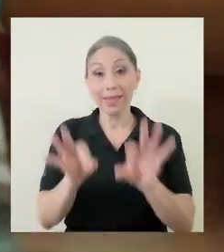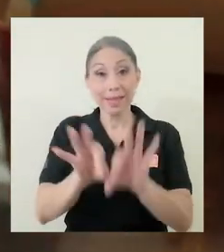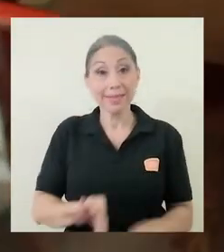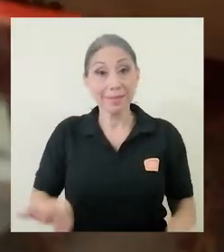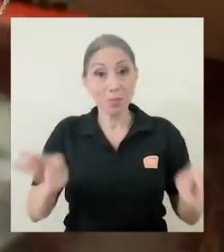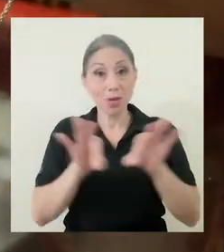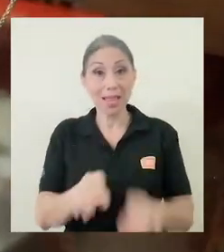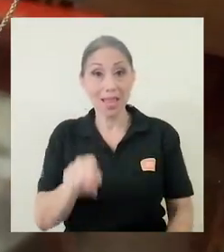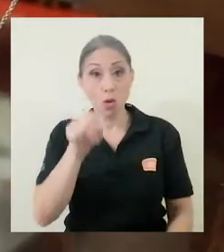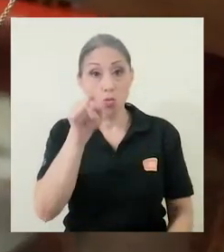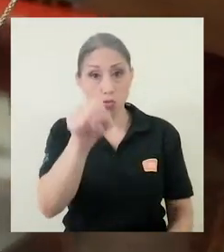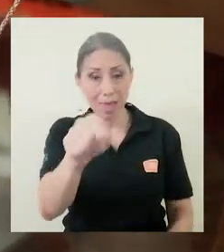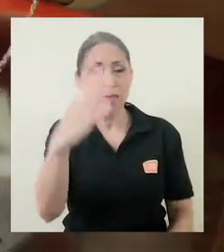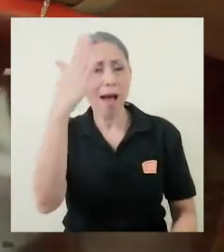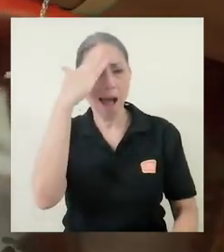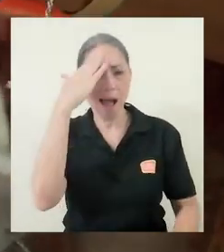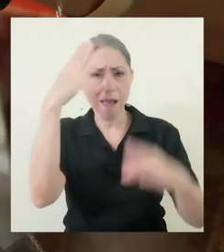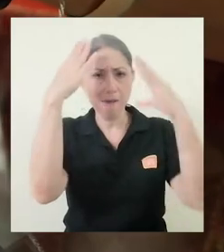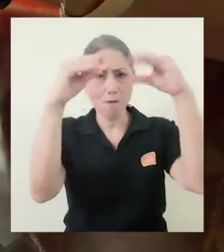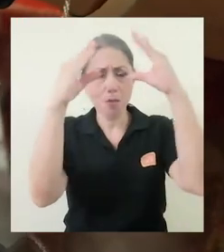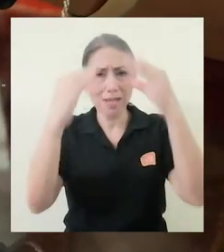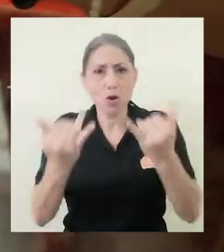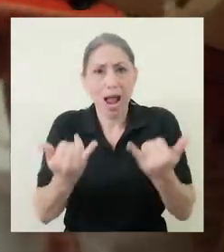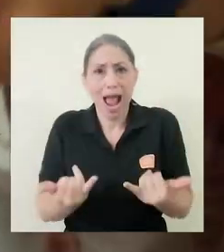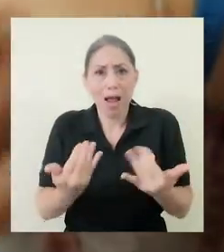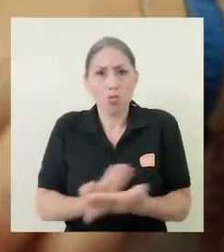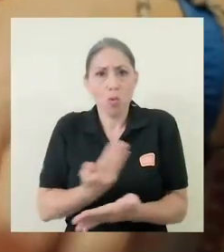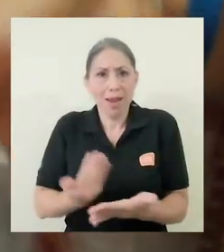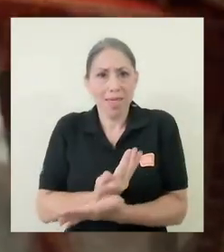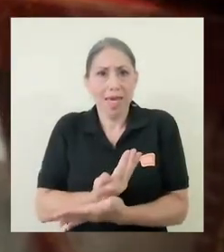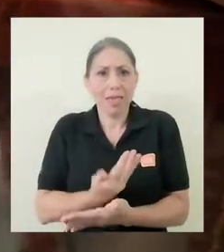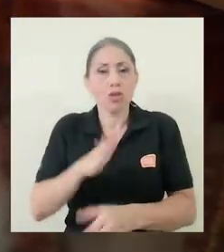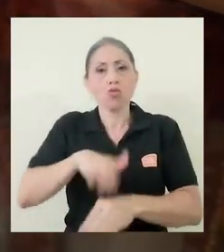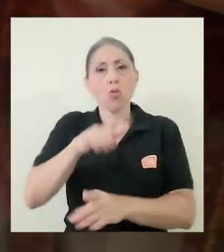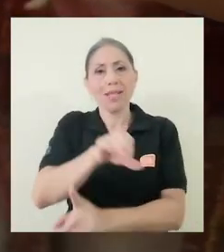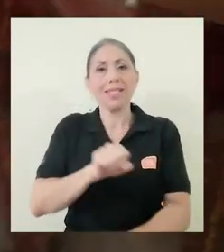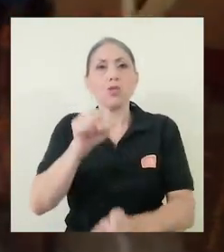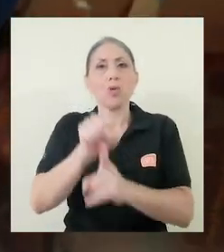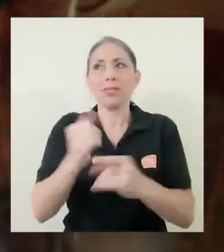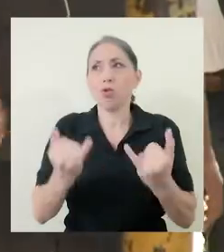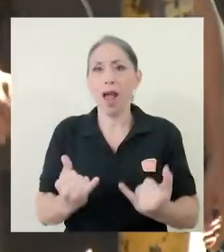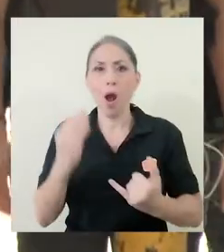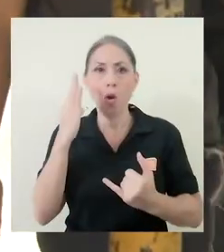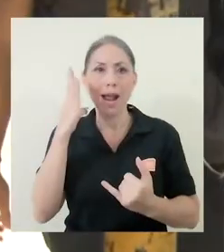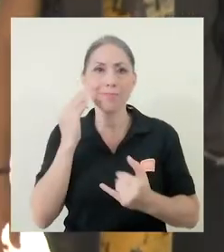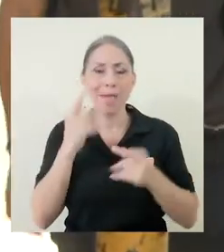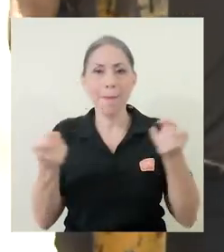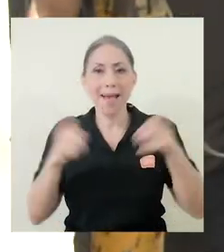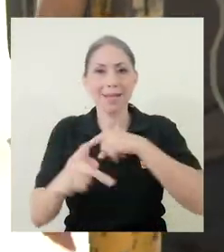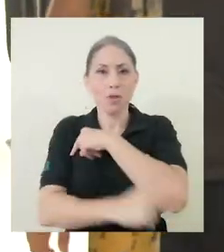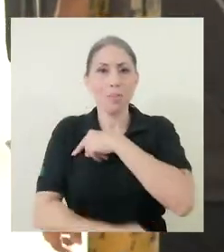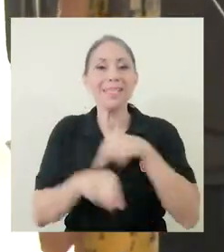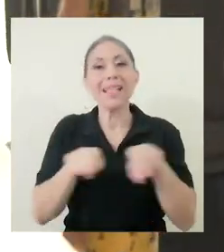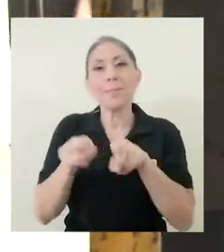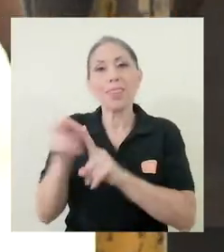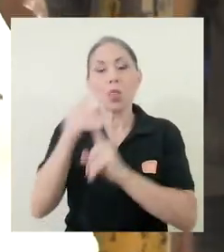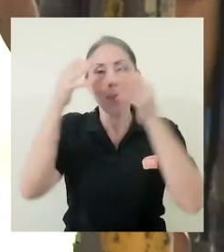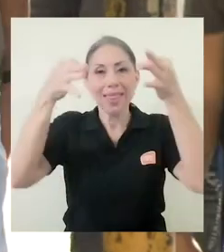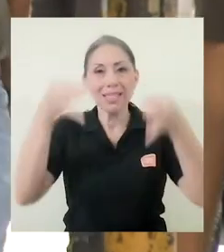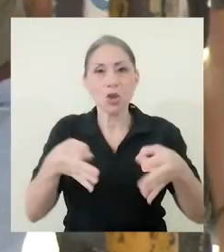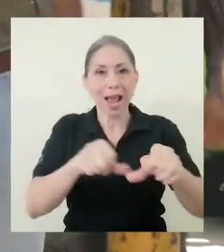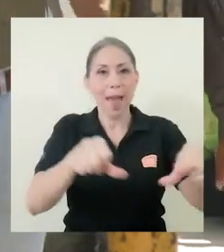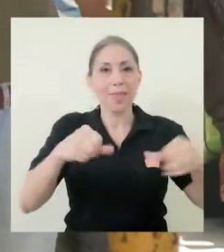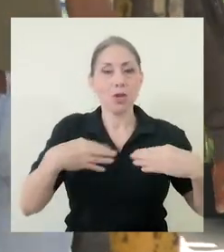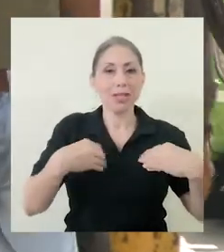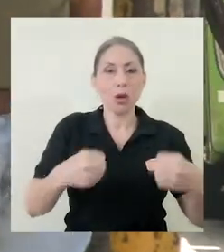Es importante que usted esté informado de la actualidad sobre la situación que vive el país y las medidas que se van tomando tanto